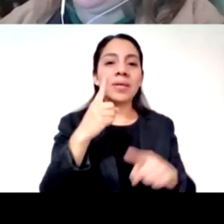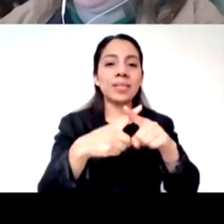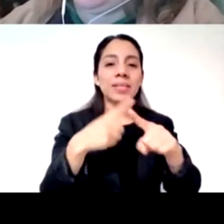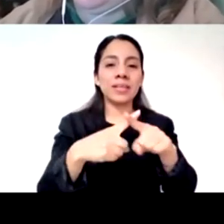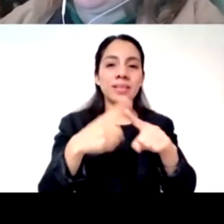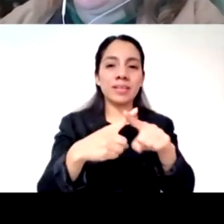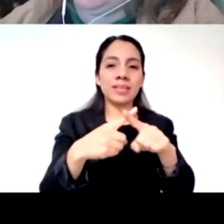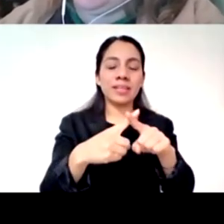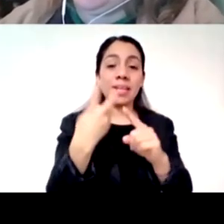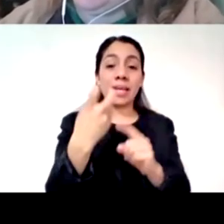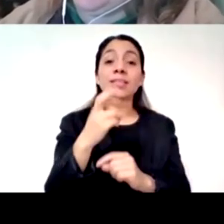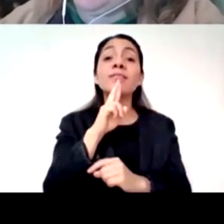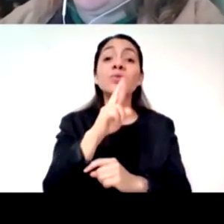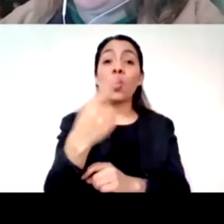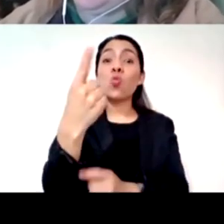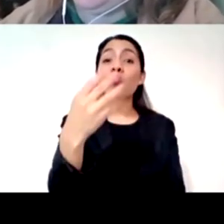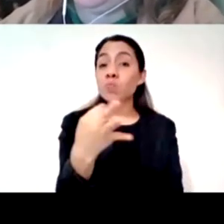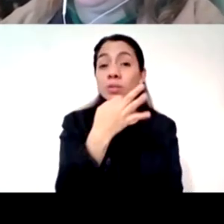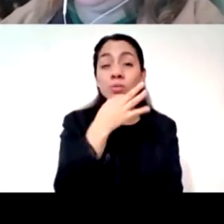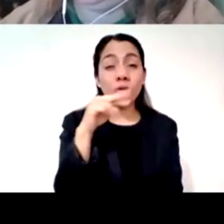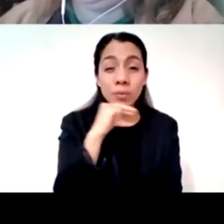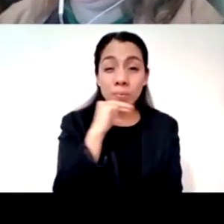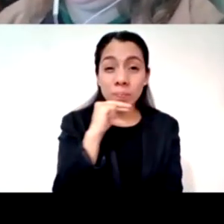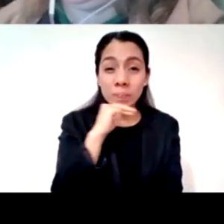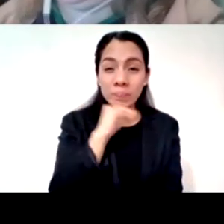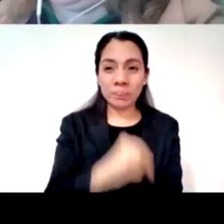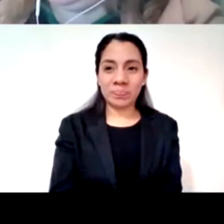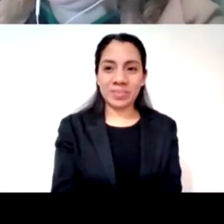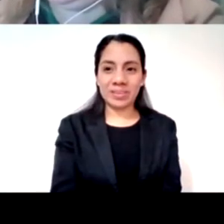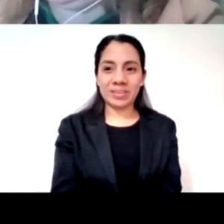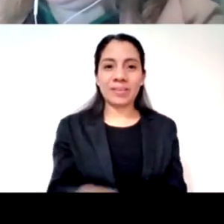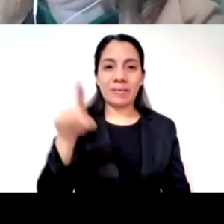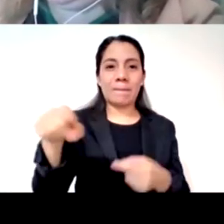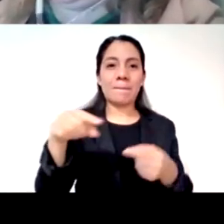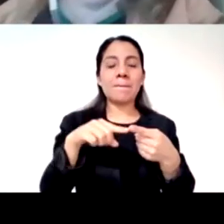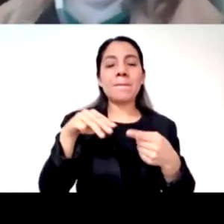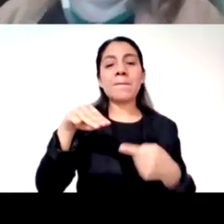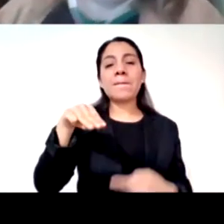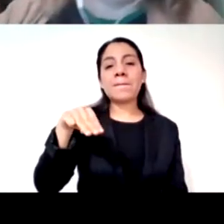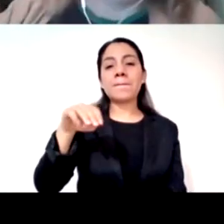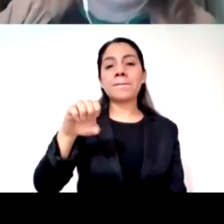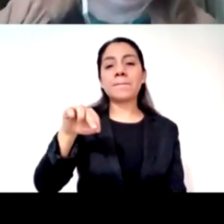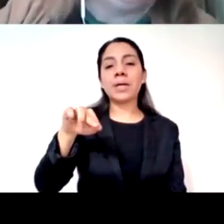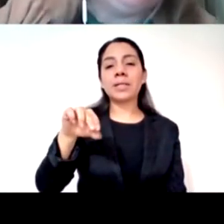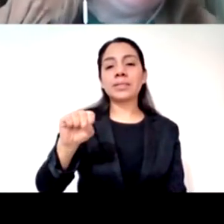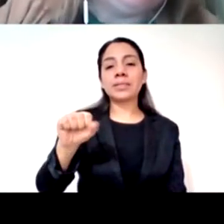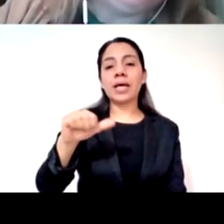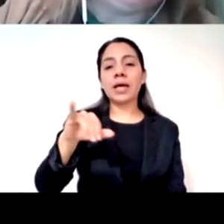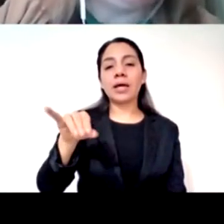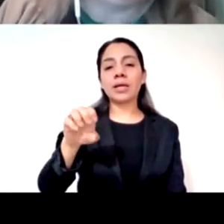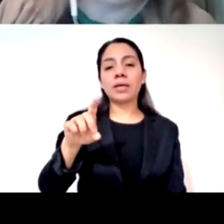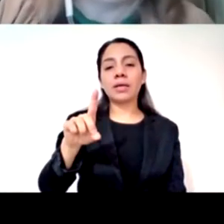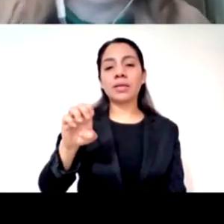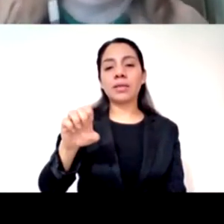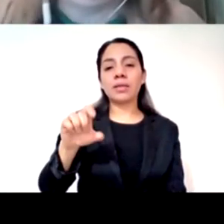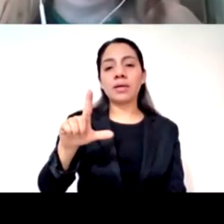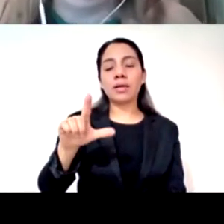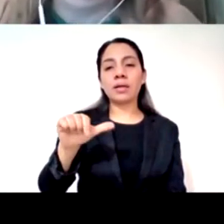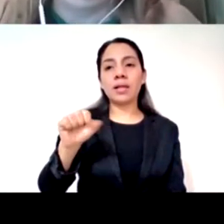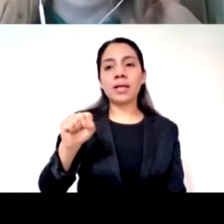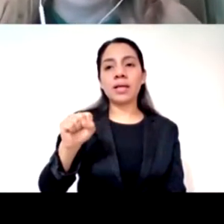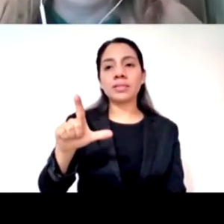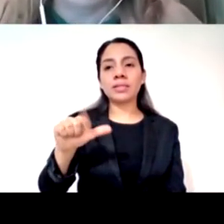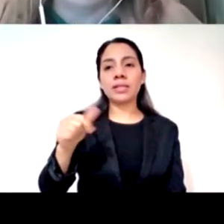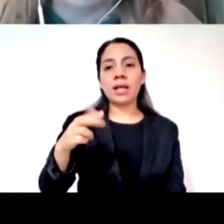la respuesta de un minuto o de menos mensaje de las lágrimas Alba Payas ok yo el camino de las ay perdón